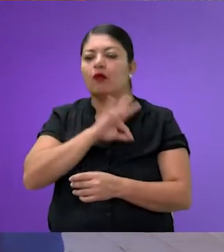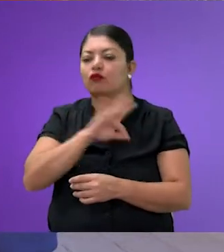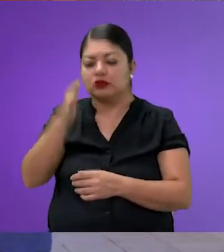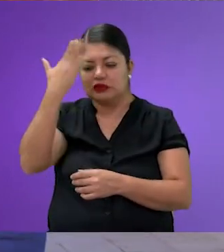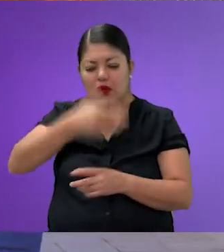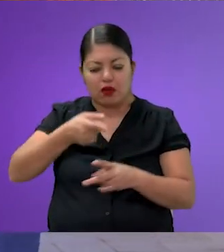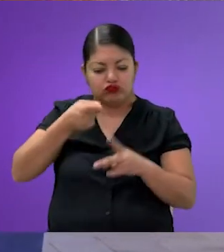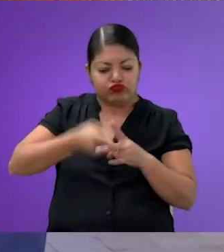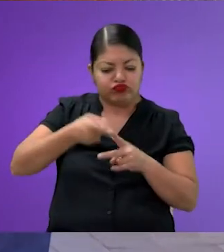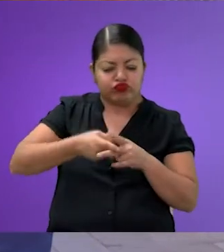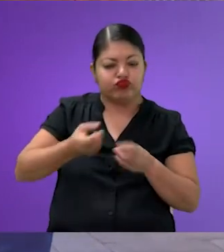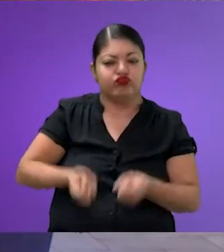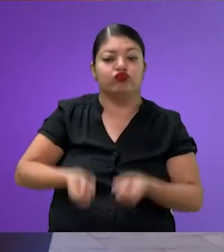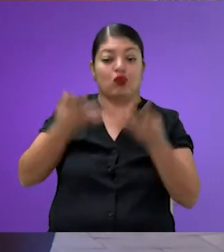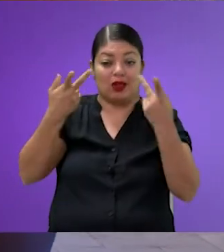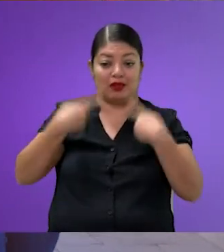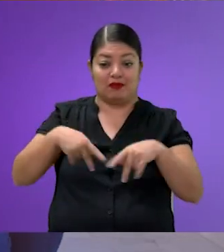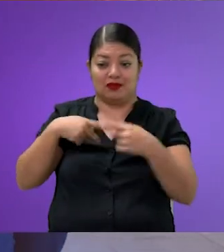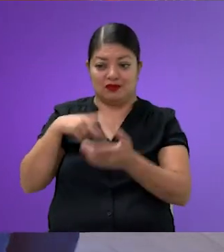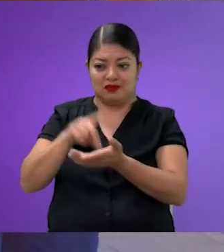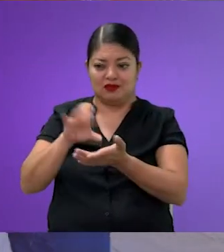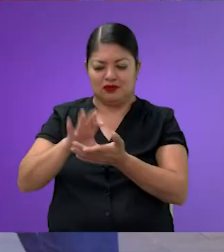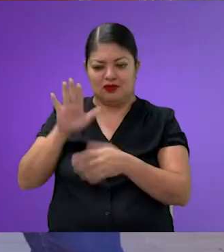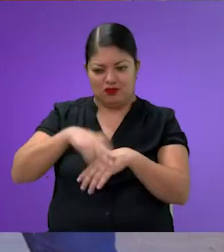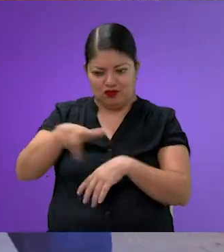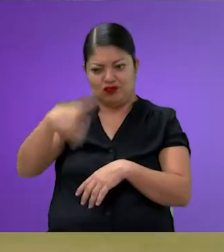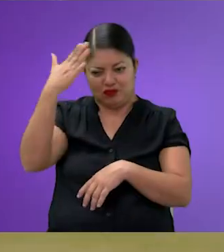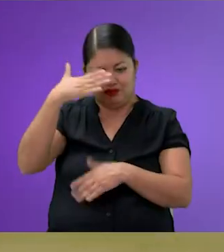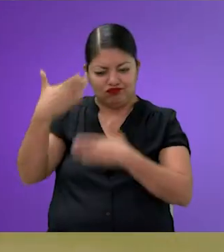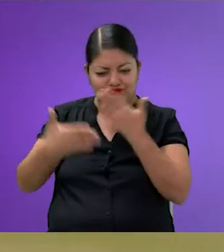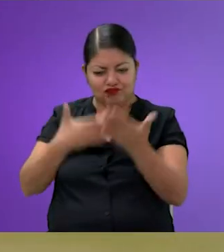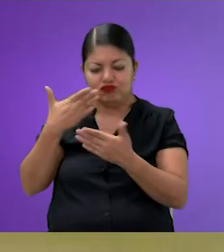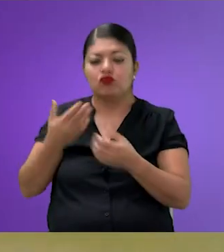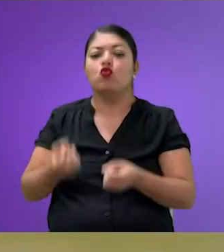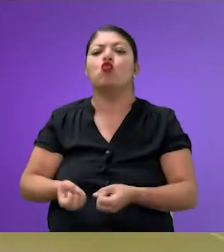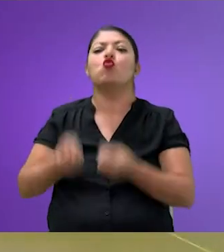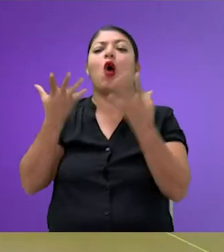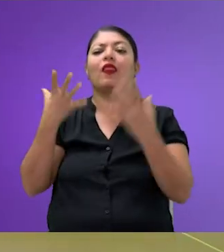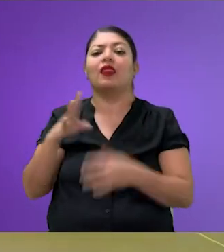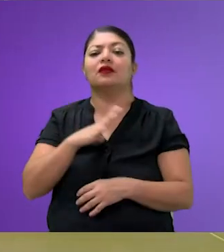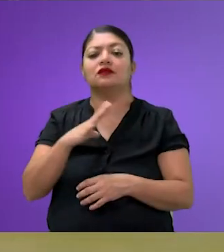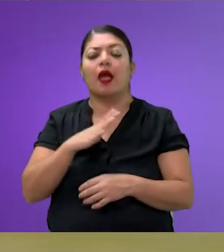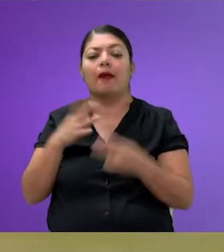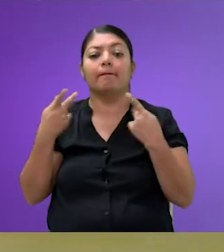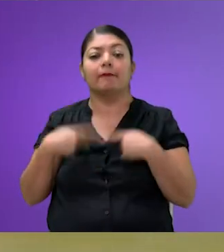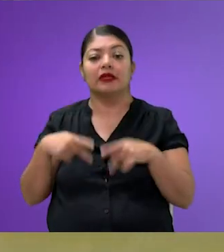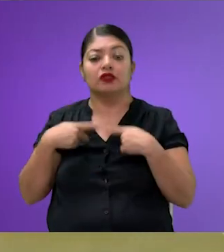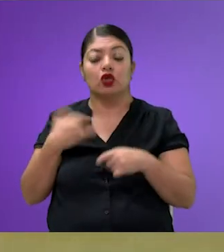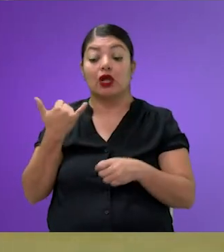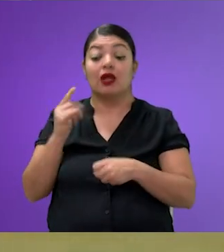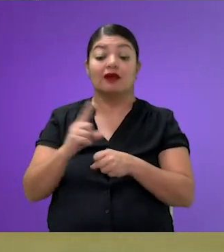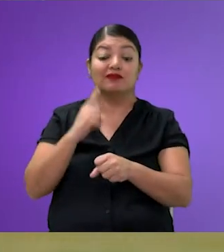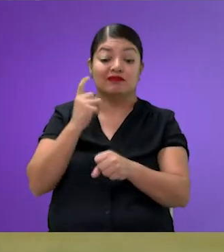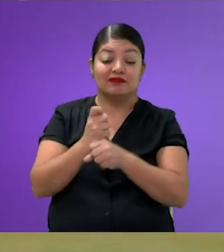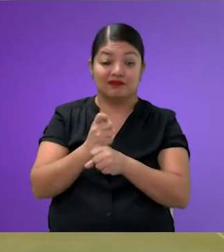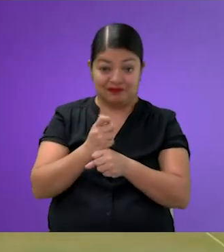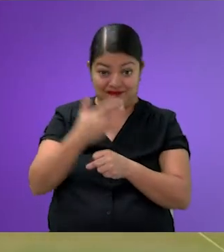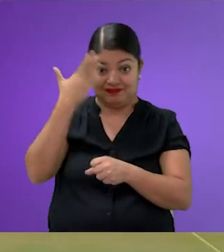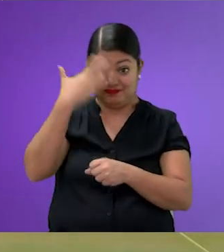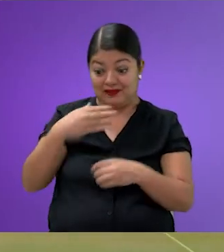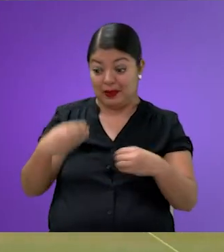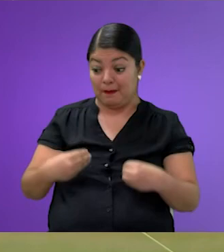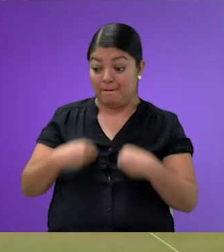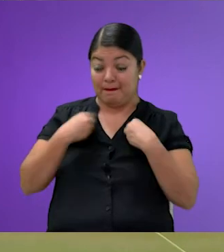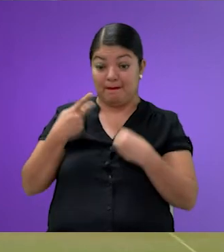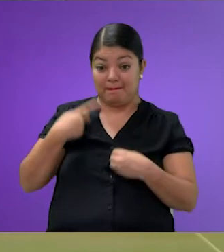Estadísticas que nos hacen ver cosas que creo que tú las tienes bien estudiadas, como cuántas personas y, sobre todo, darnos cuenta que la mayoría de estas personas